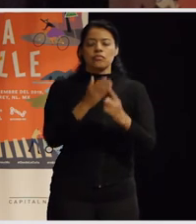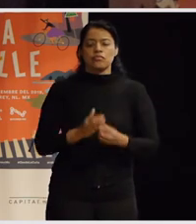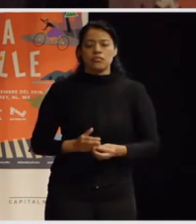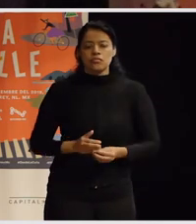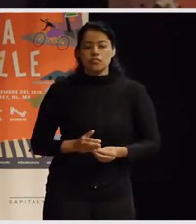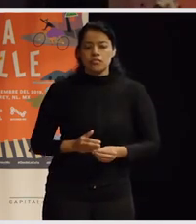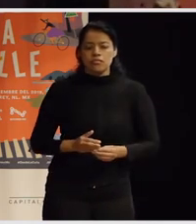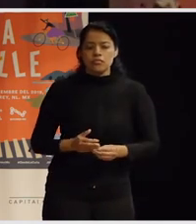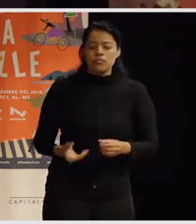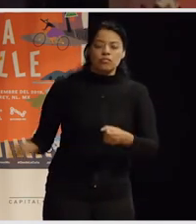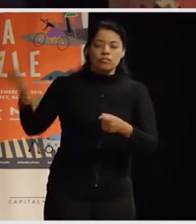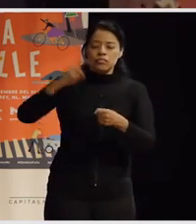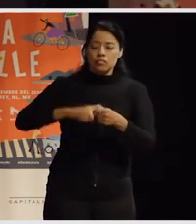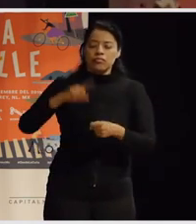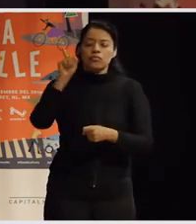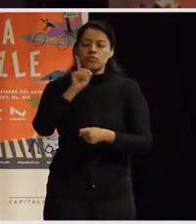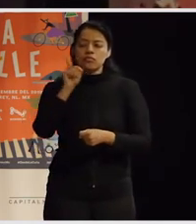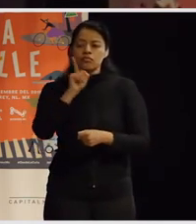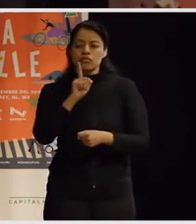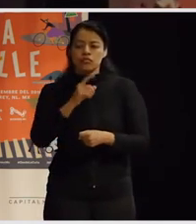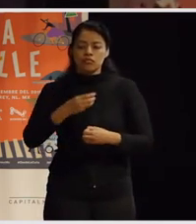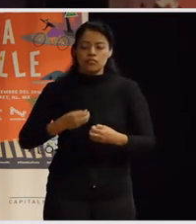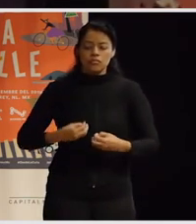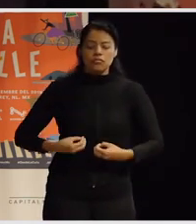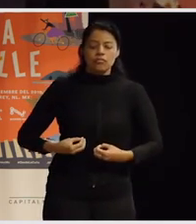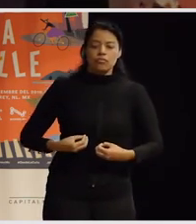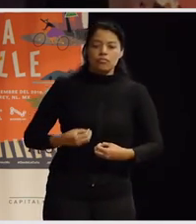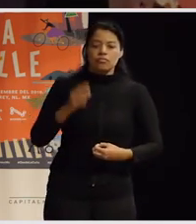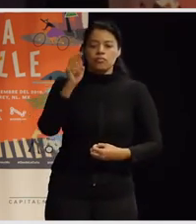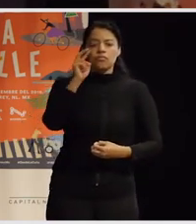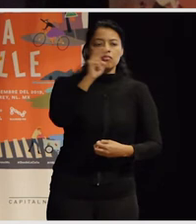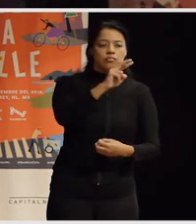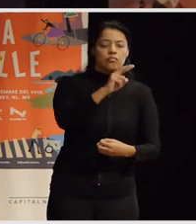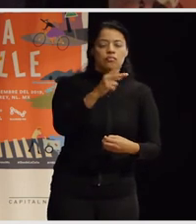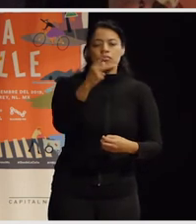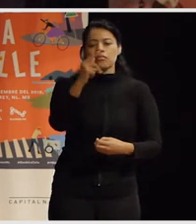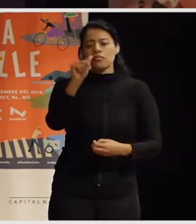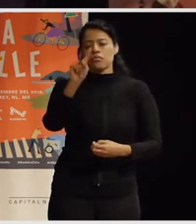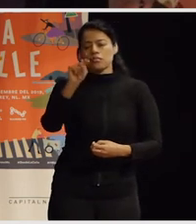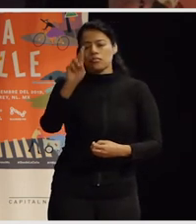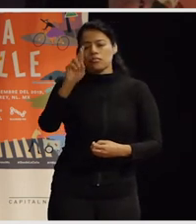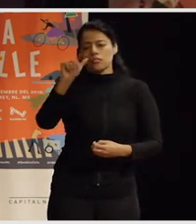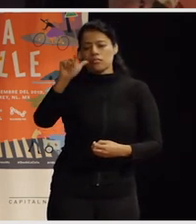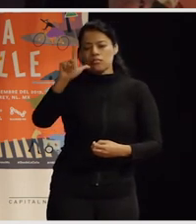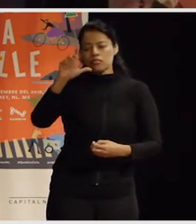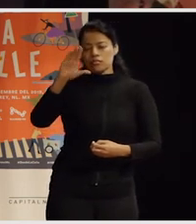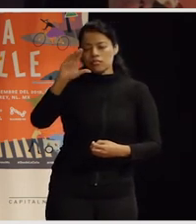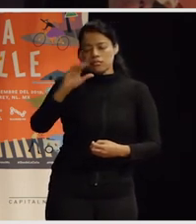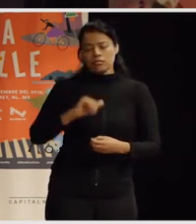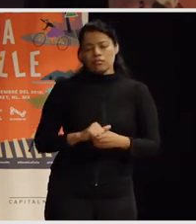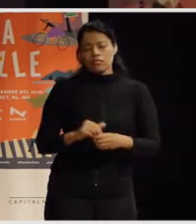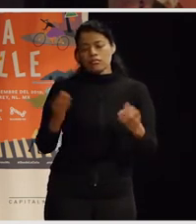que se incorpora la mujer y que nos va a cambiar la visión de esta idea patriarcal de cómo se hacen las cosas